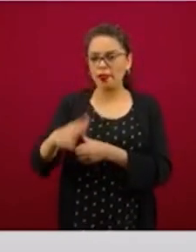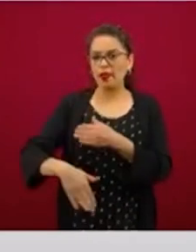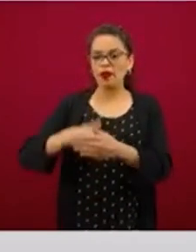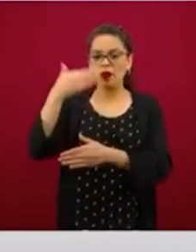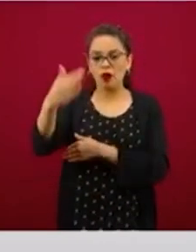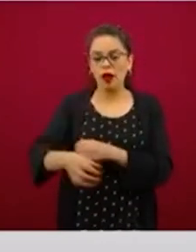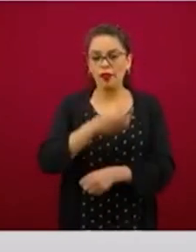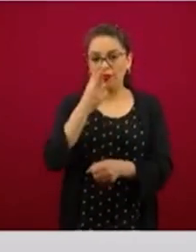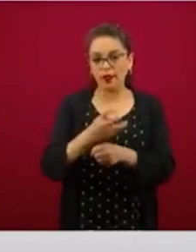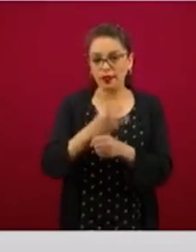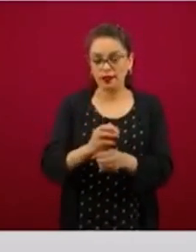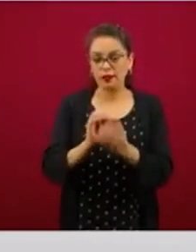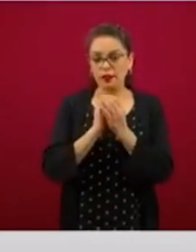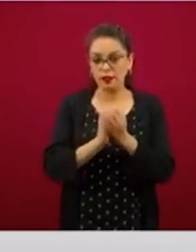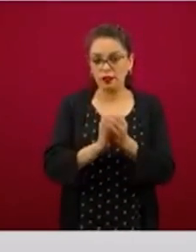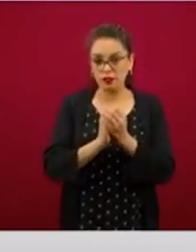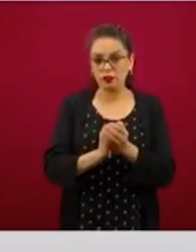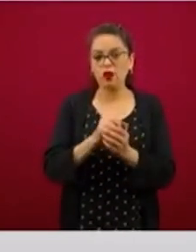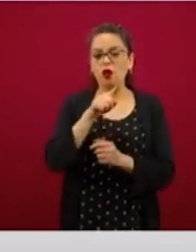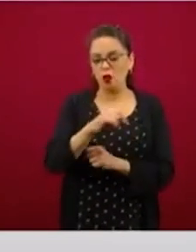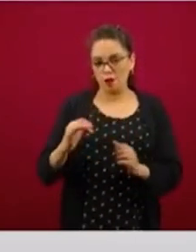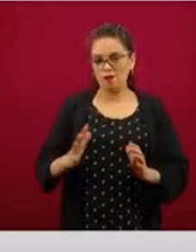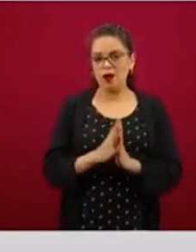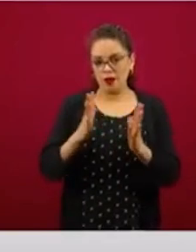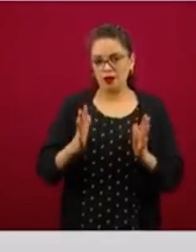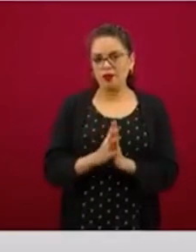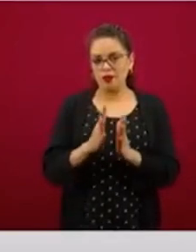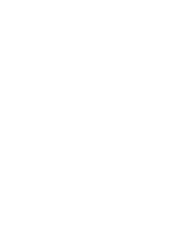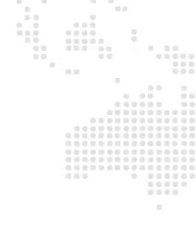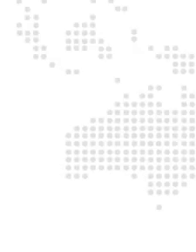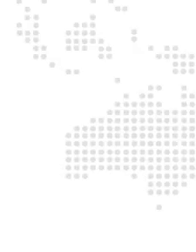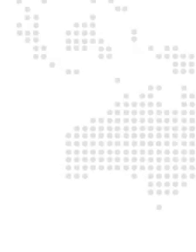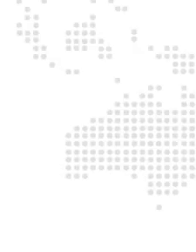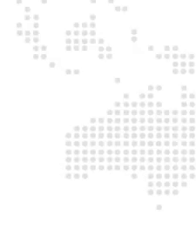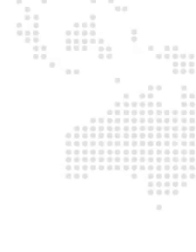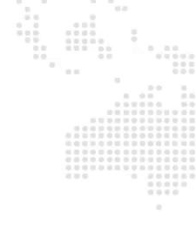a cabo el próximo 16 de junio.